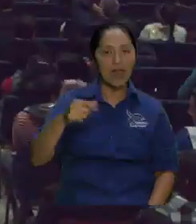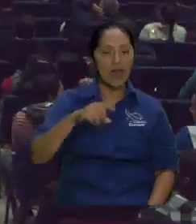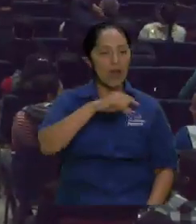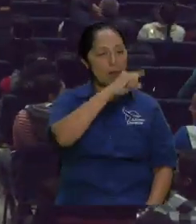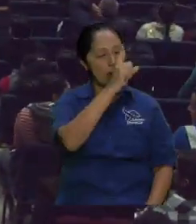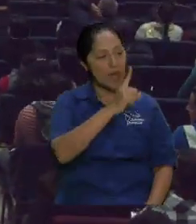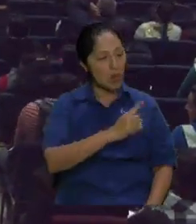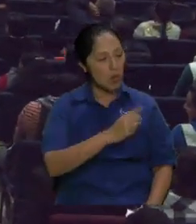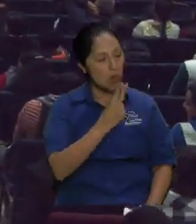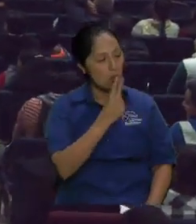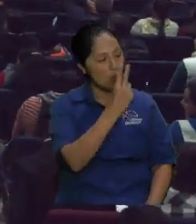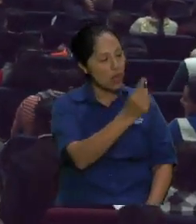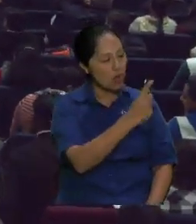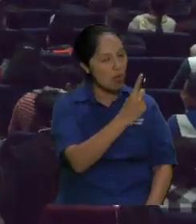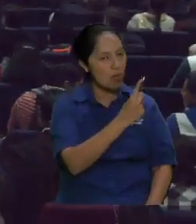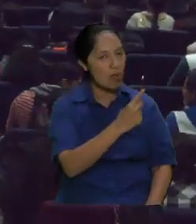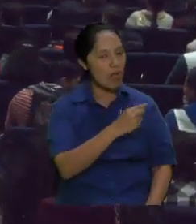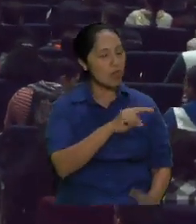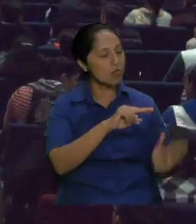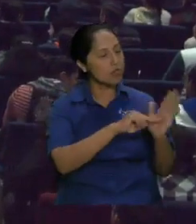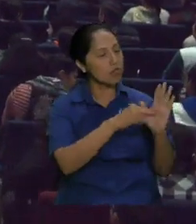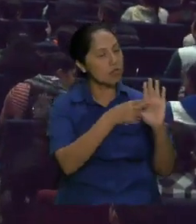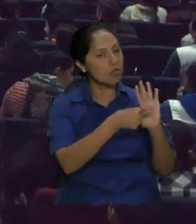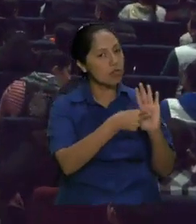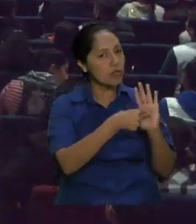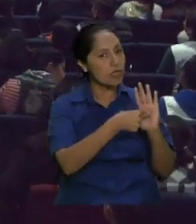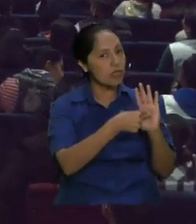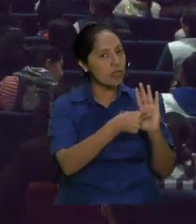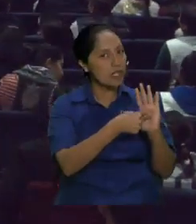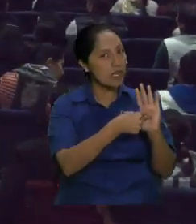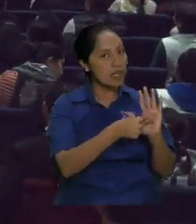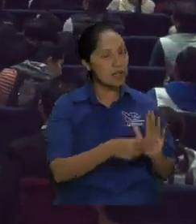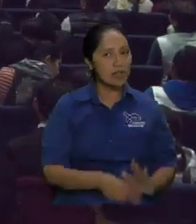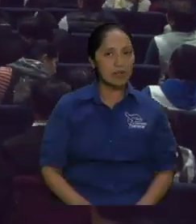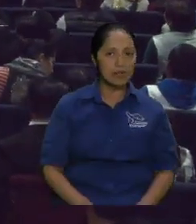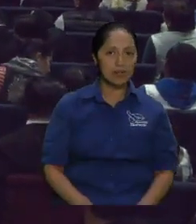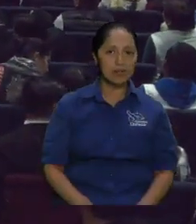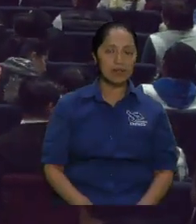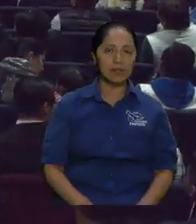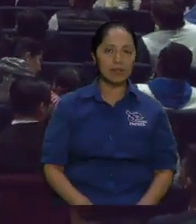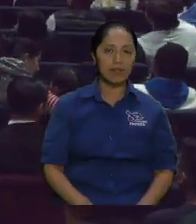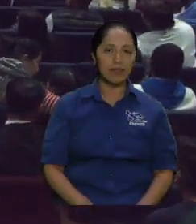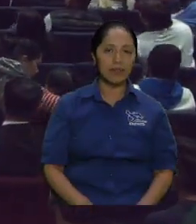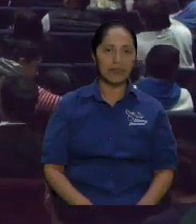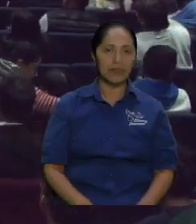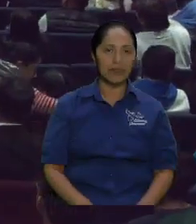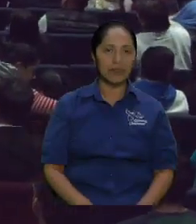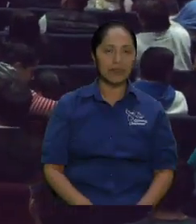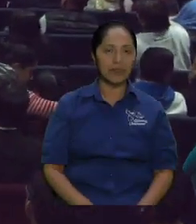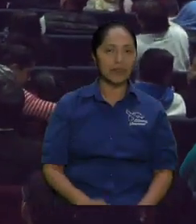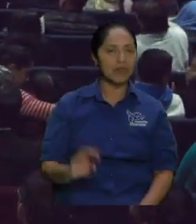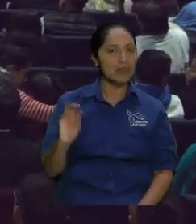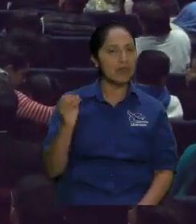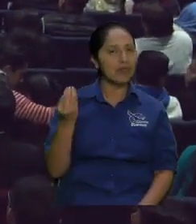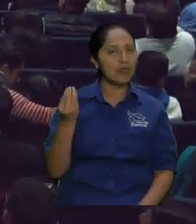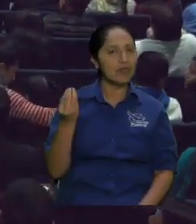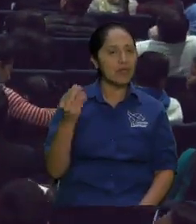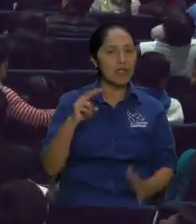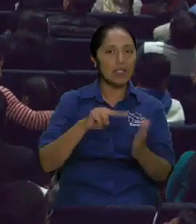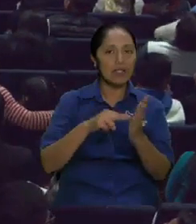para usted que es la cuajada que se cuajó la cuajada es que me pegué ahorita